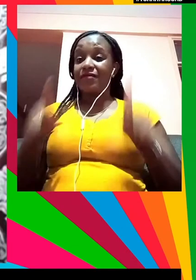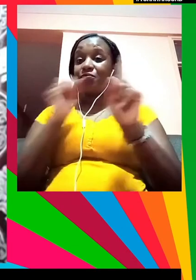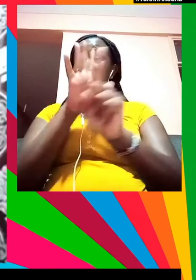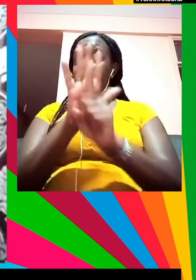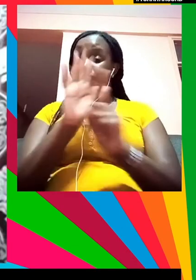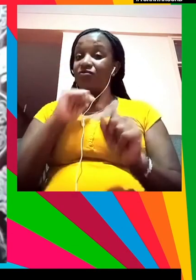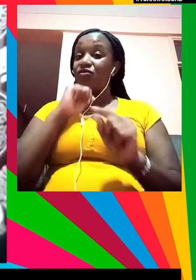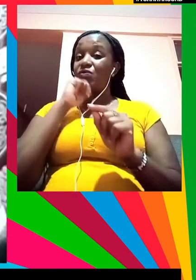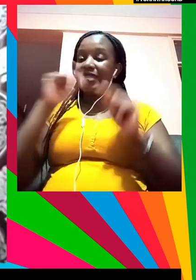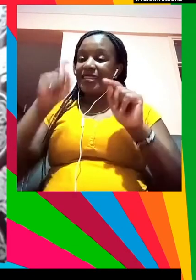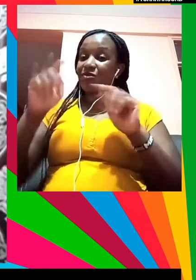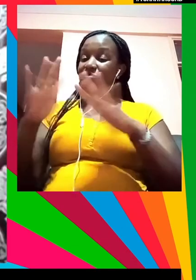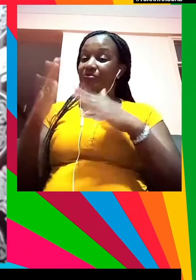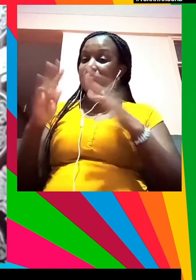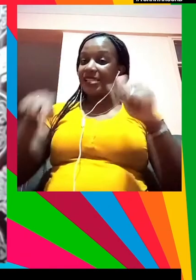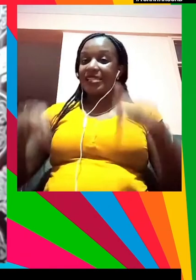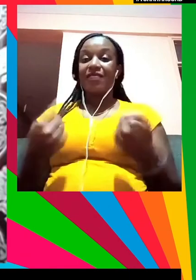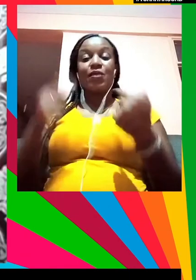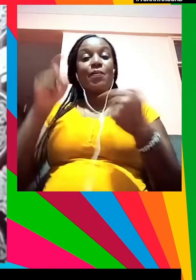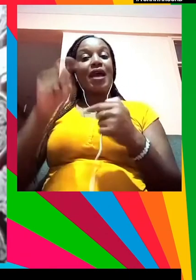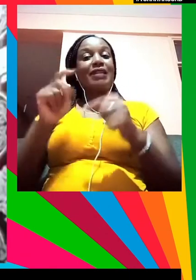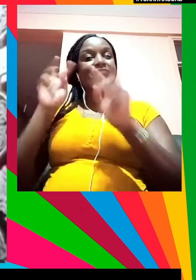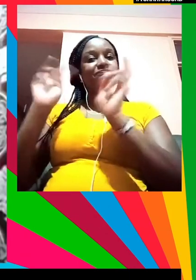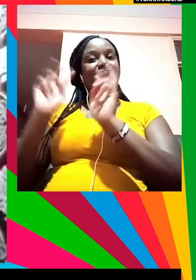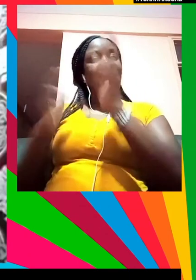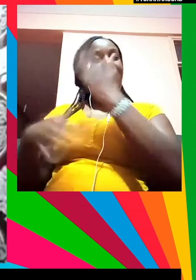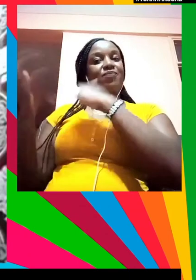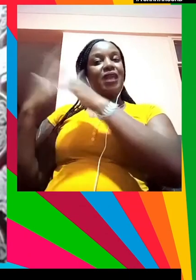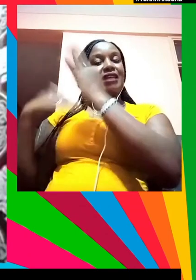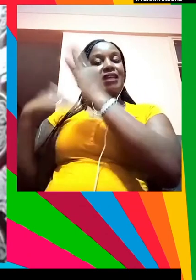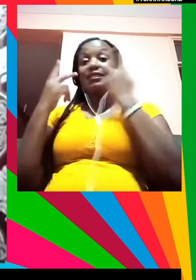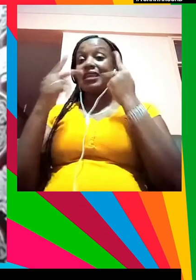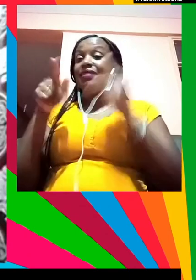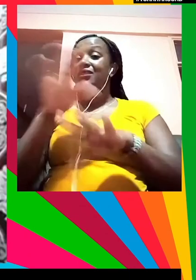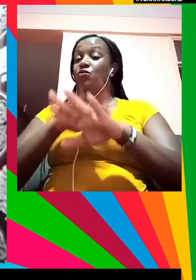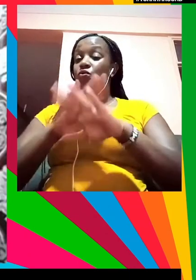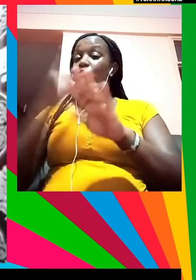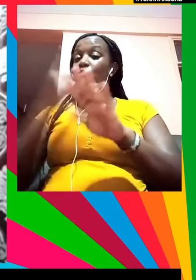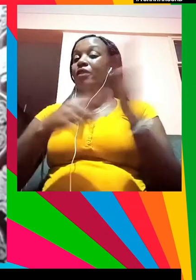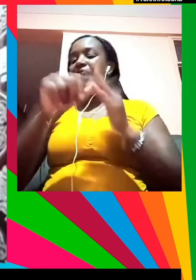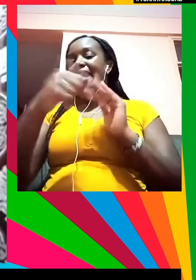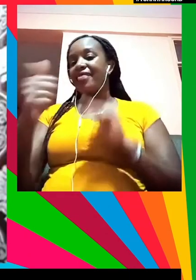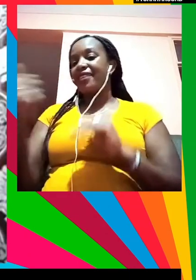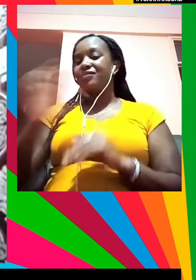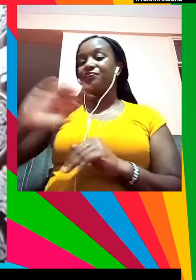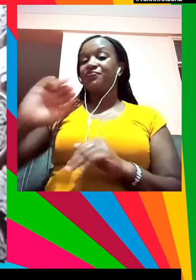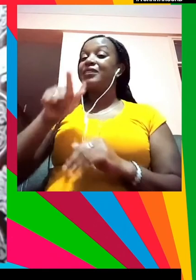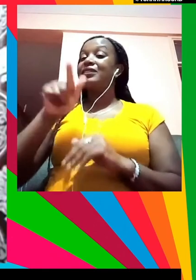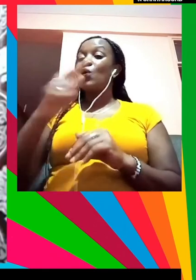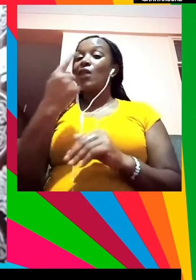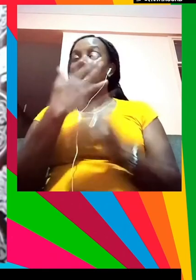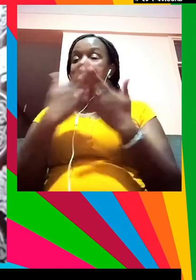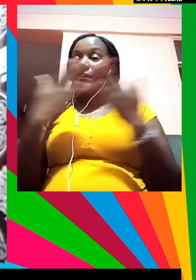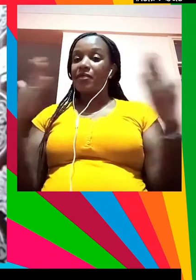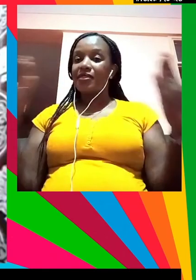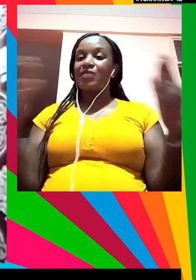aplaudámonos de vez en cuando miremos hacia atrás y digamos bueno esto está bien ¿qué falta por hacer? ese es un buen punto de